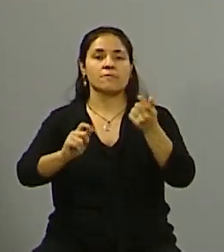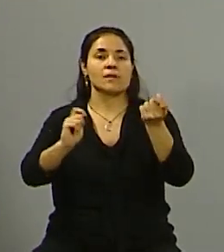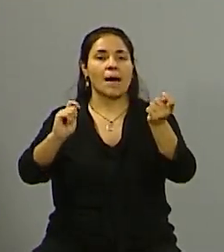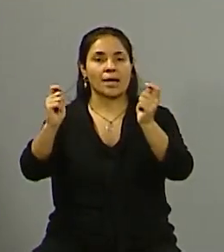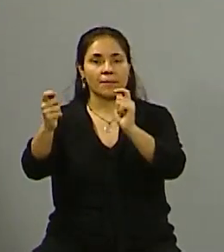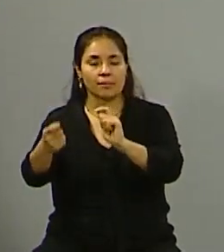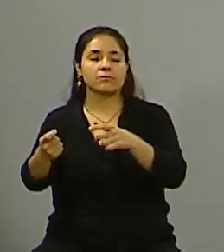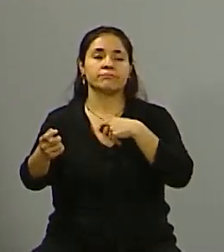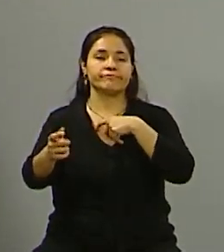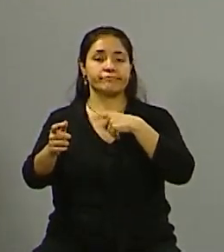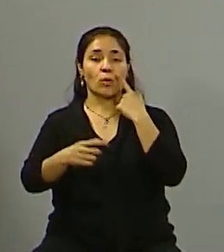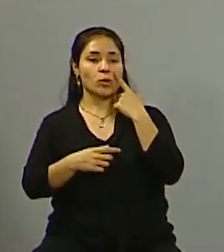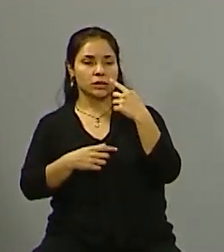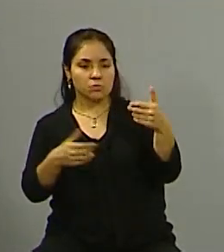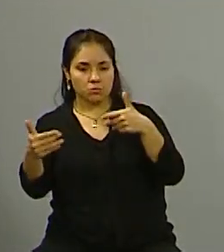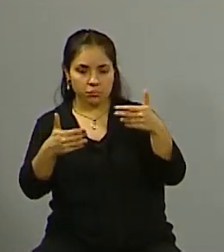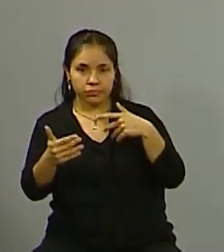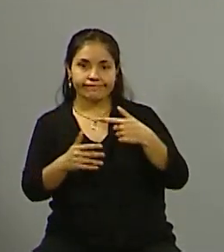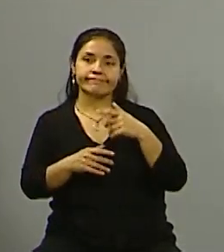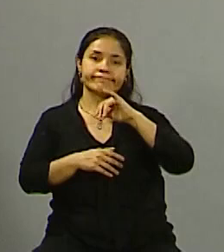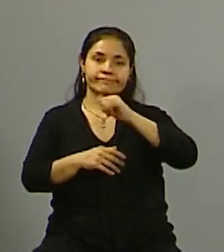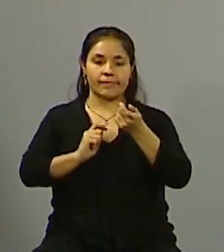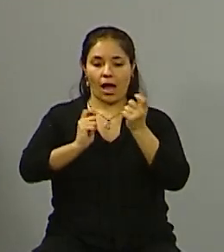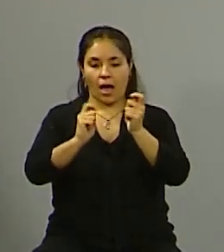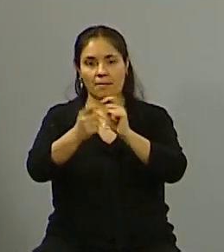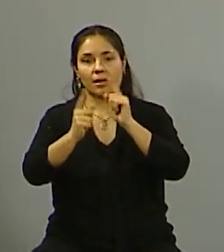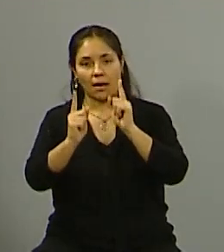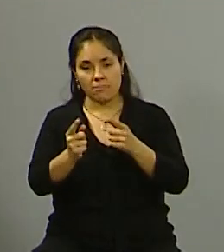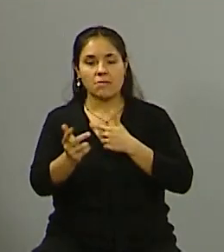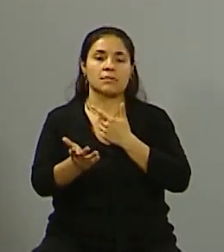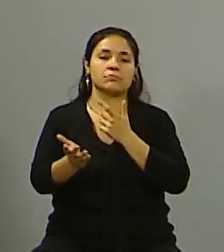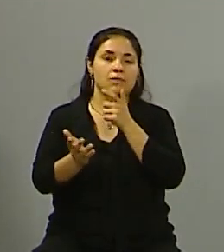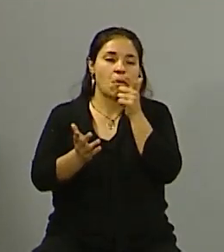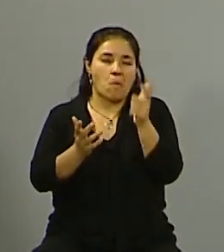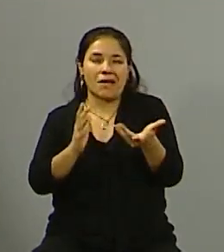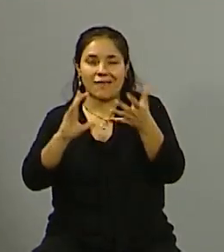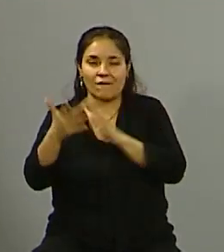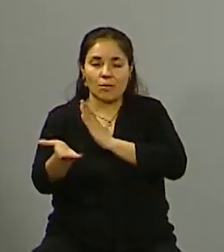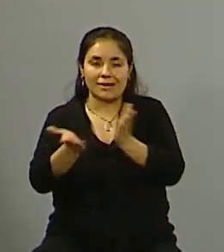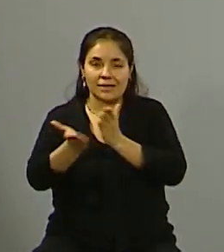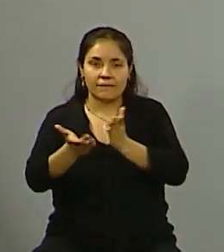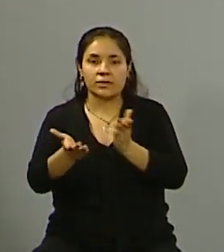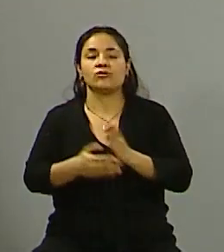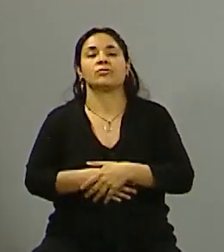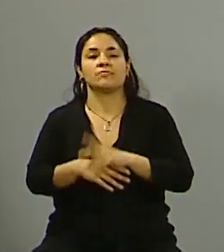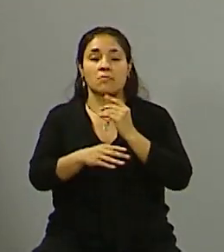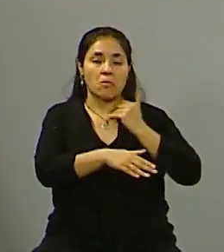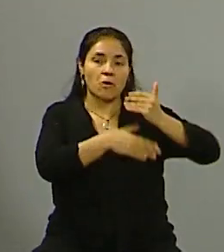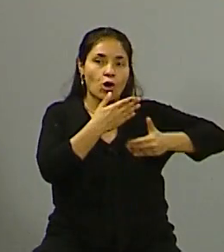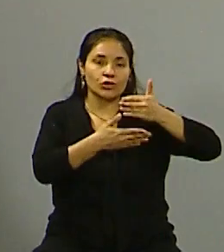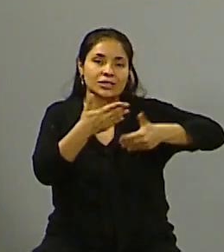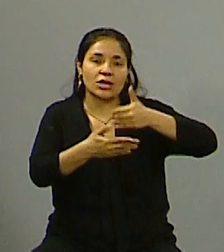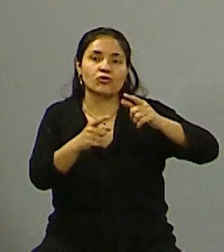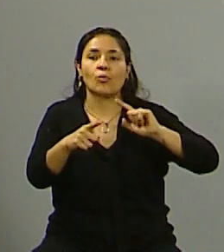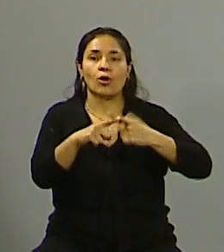acompañando esas demandas. En este proceso político, yo siempre hablo de procesos, en este proceso